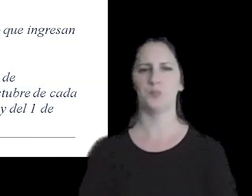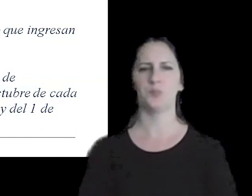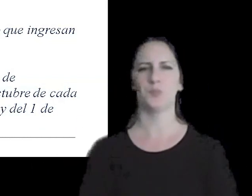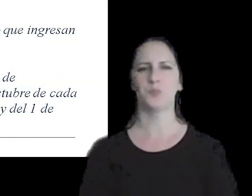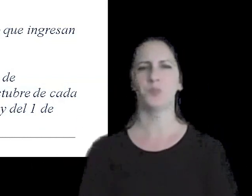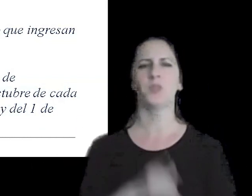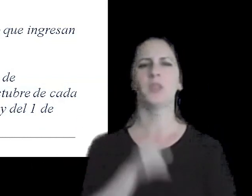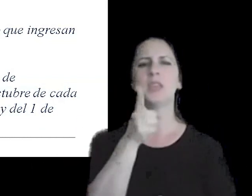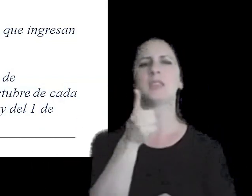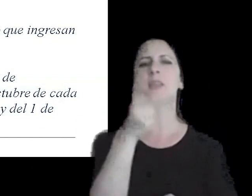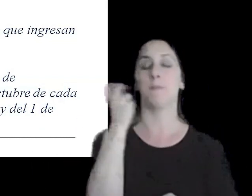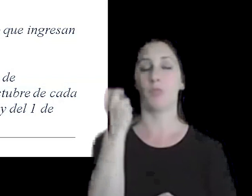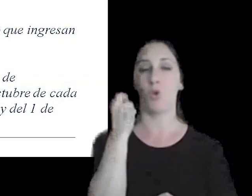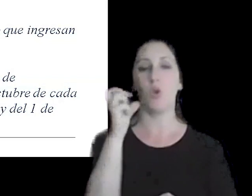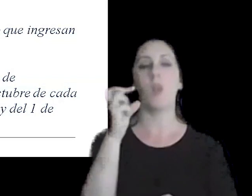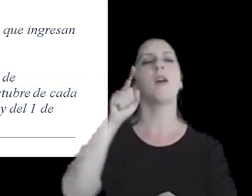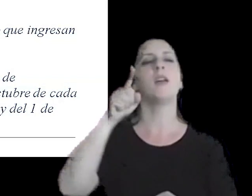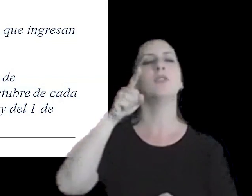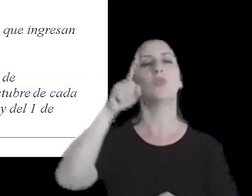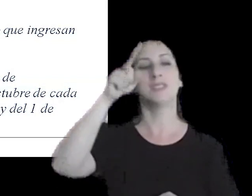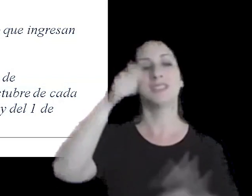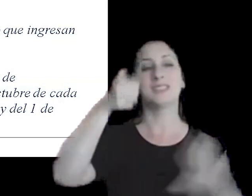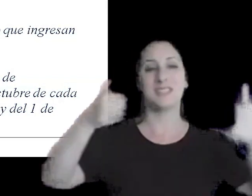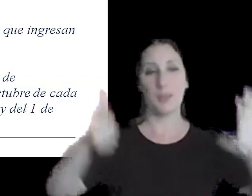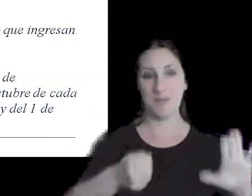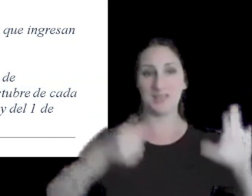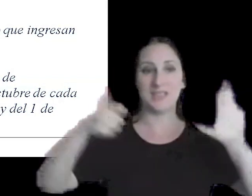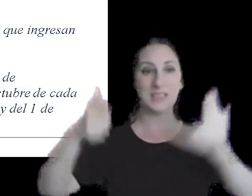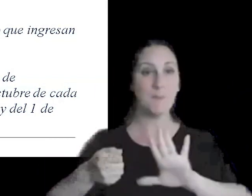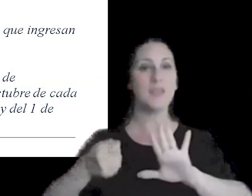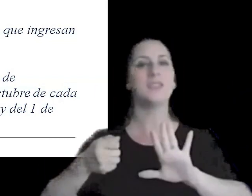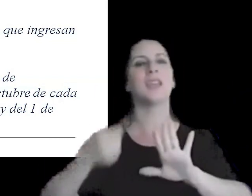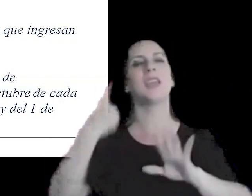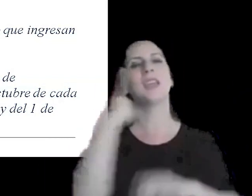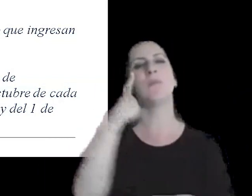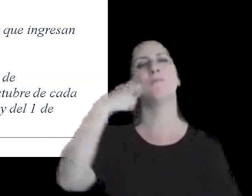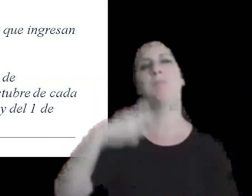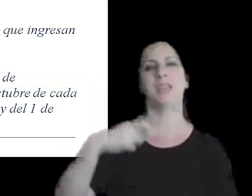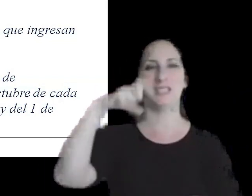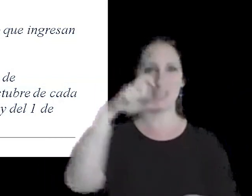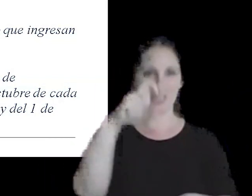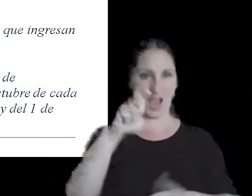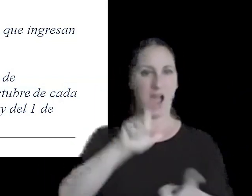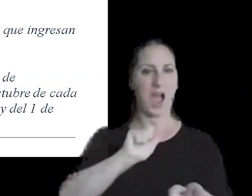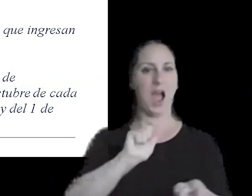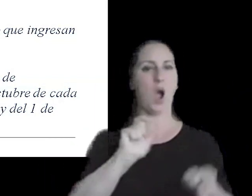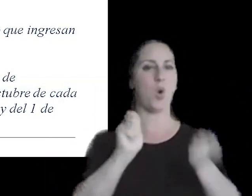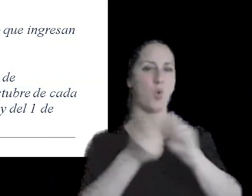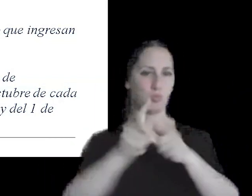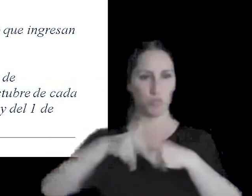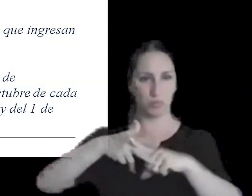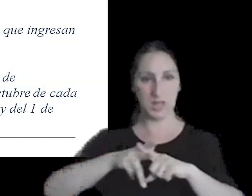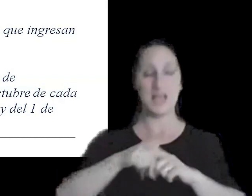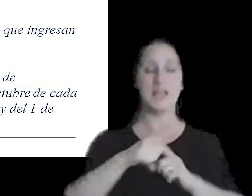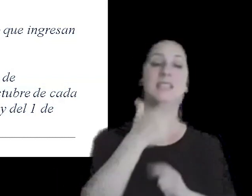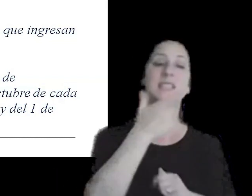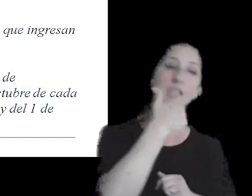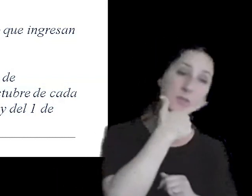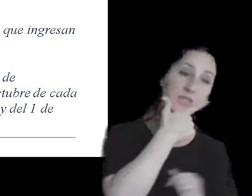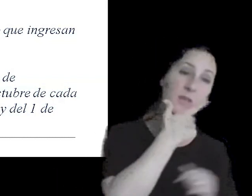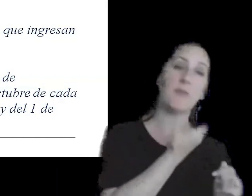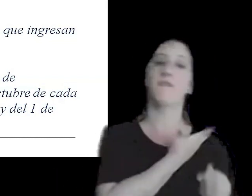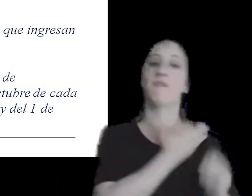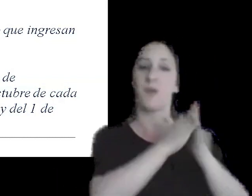se va a ajustar semestralmente por el índice de precios consumidor correspondiente a los semestres de septiembre a febrero